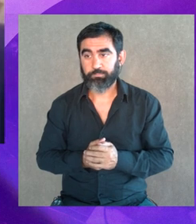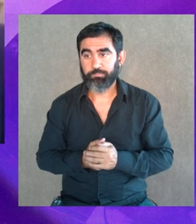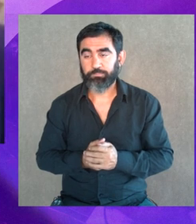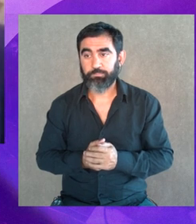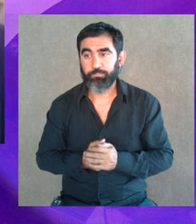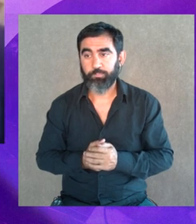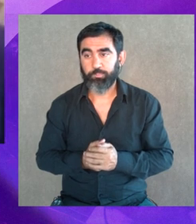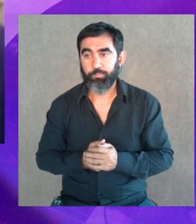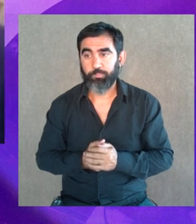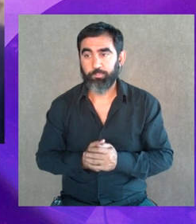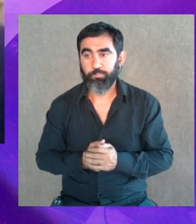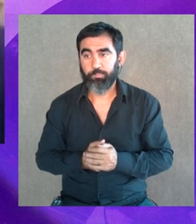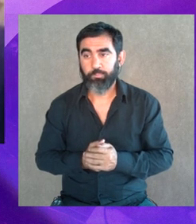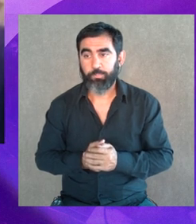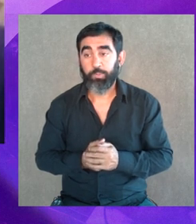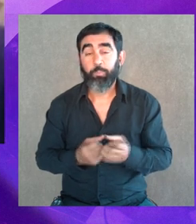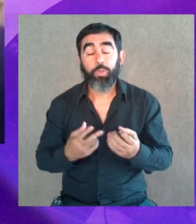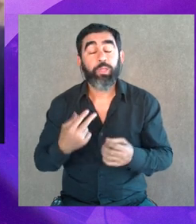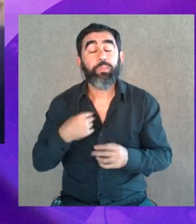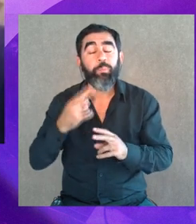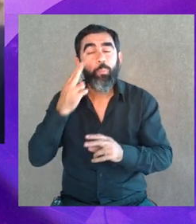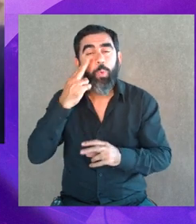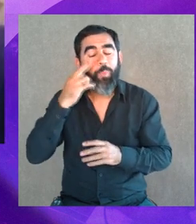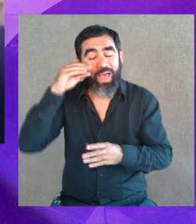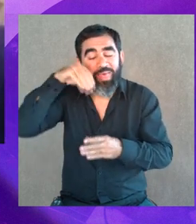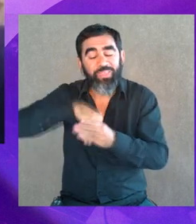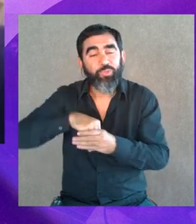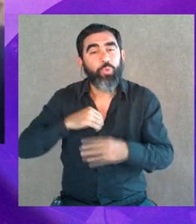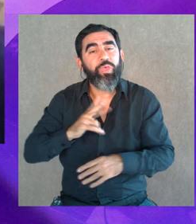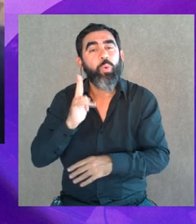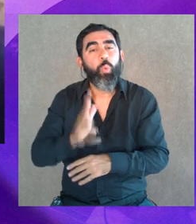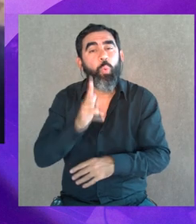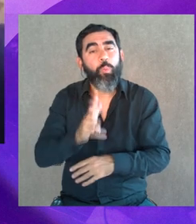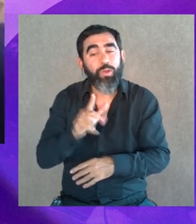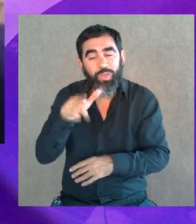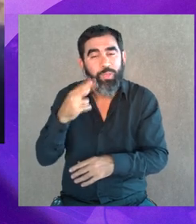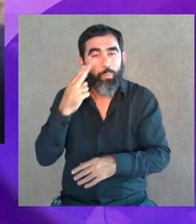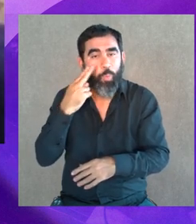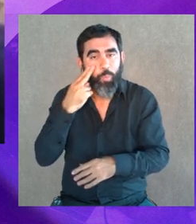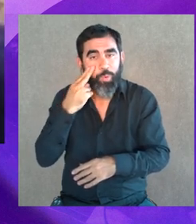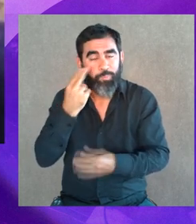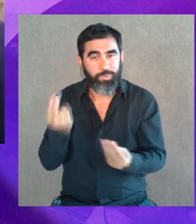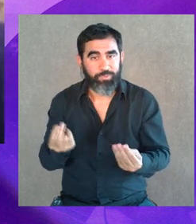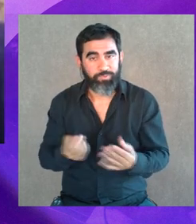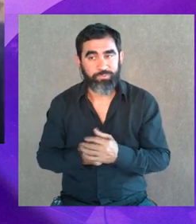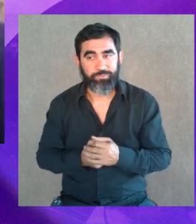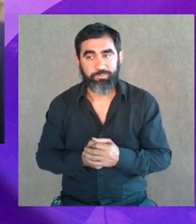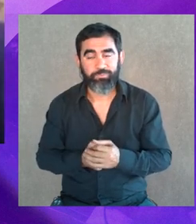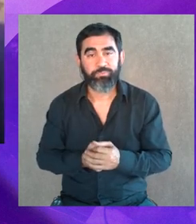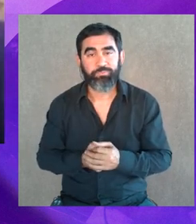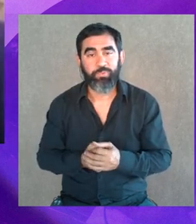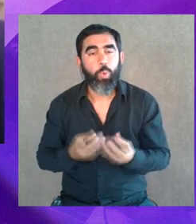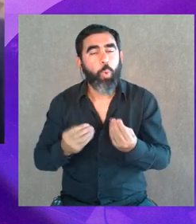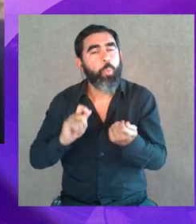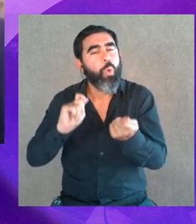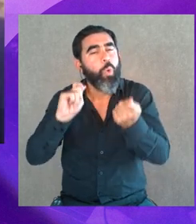porque me vino un impulso de, porque el problema está dentro del ser humano, está el problema de cómo se transforma, eso es